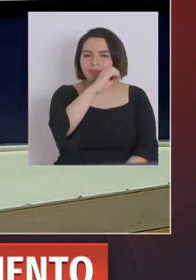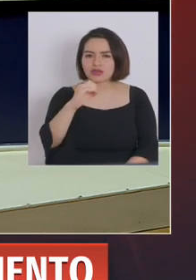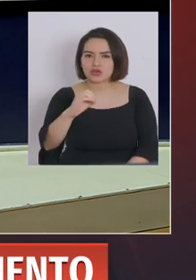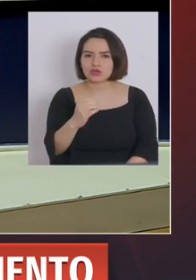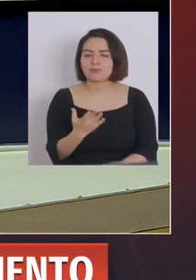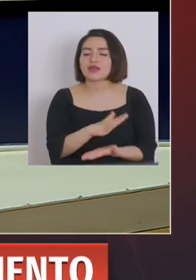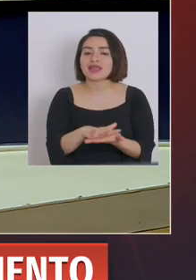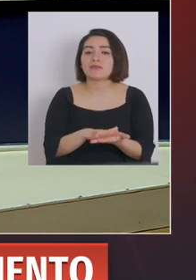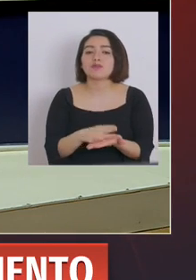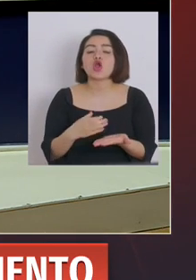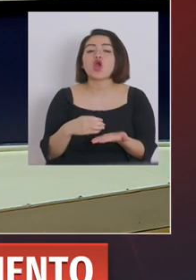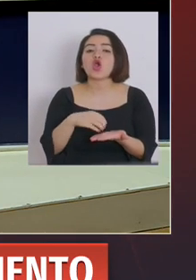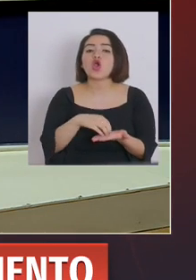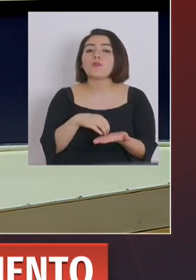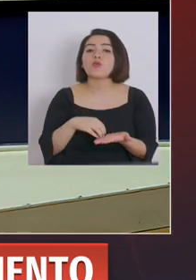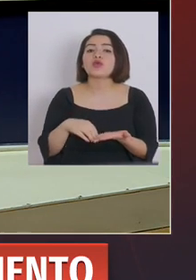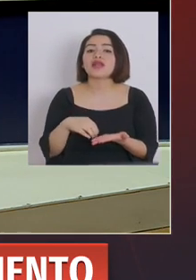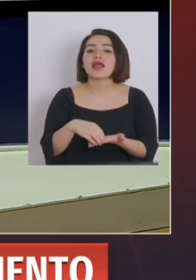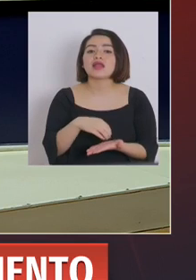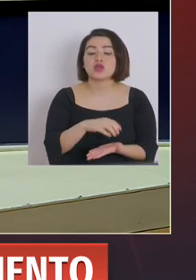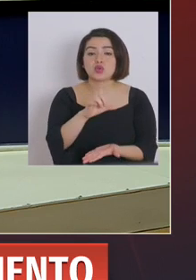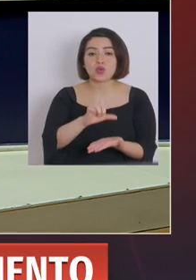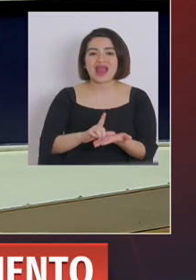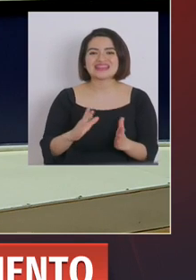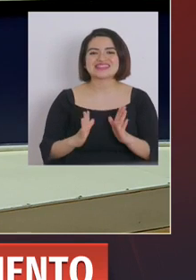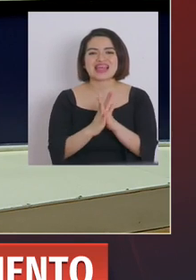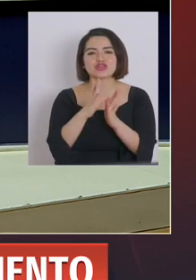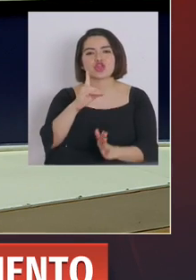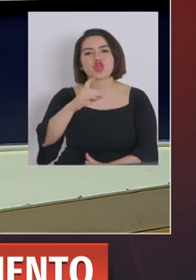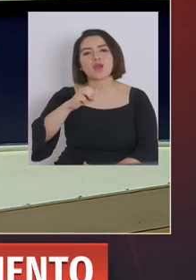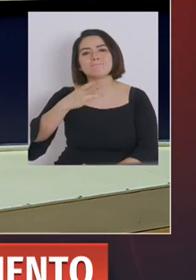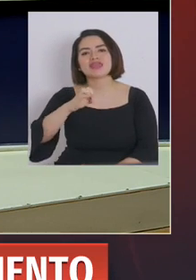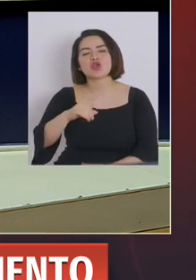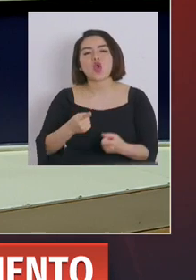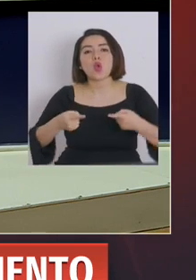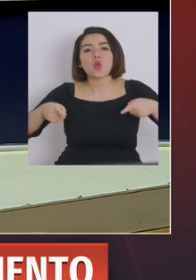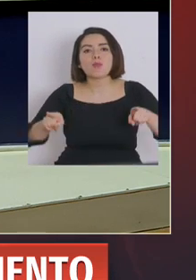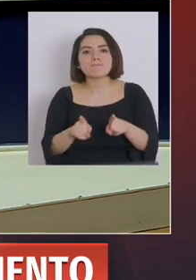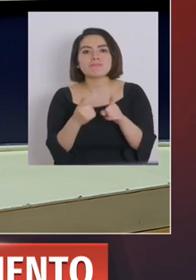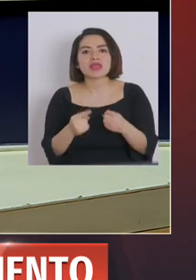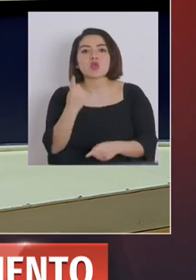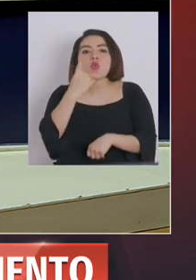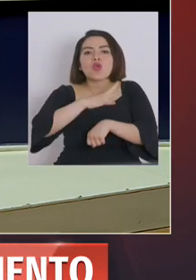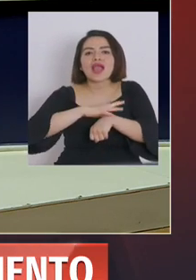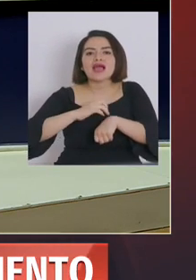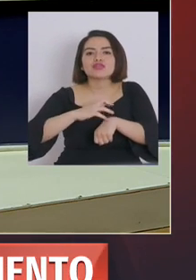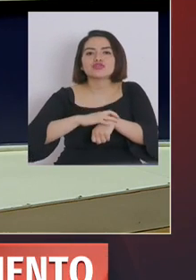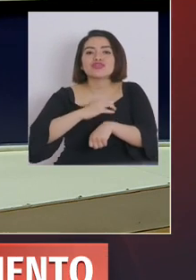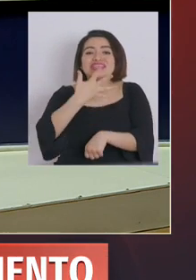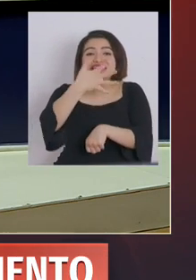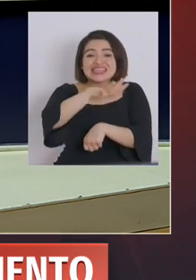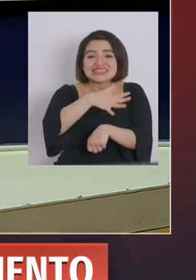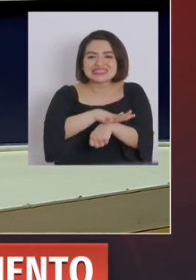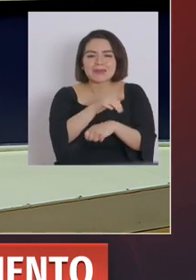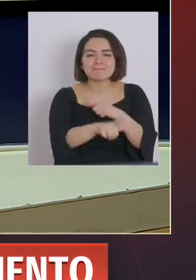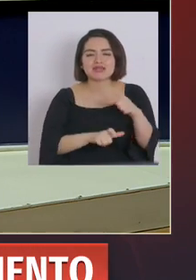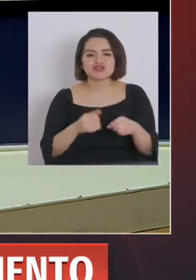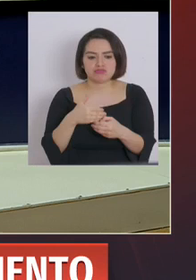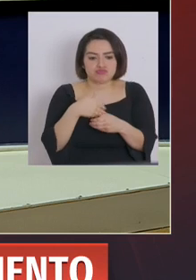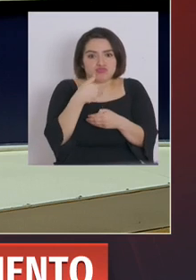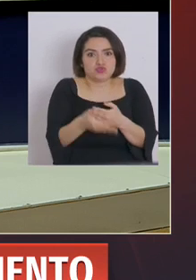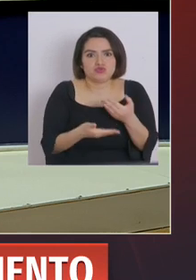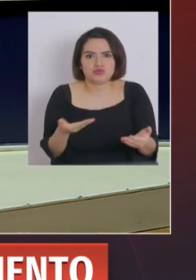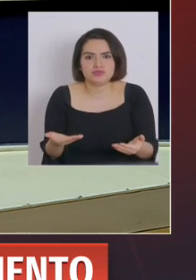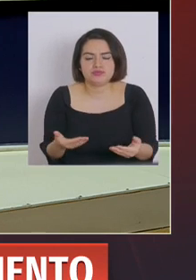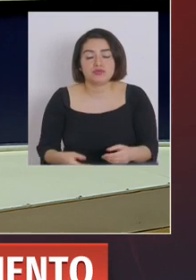Por ejemplo, en la comuna o en localidad de Santo Domingo, un cumpleaños de una mascota, de un gato que dejó 15 personas contagiadas.